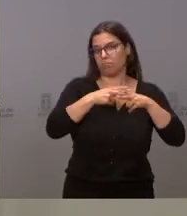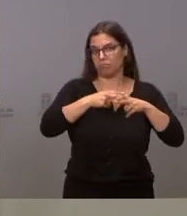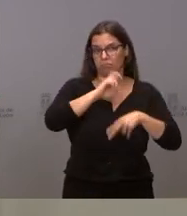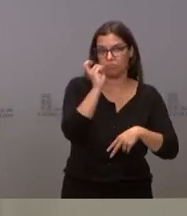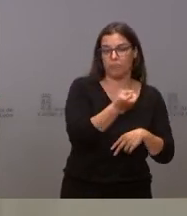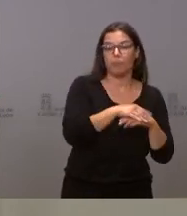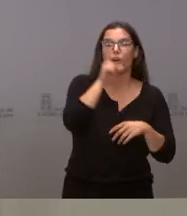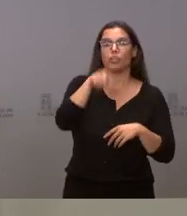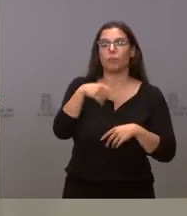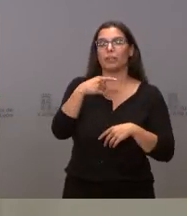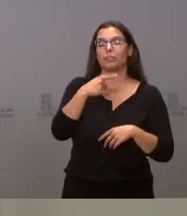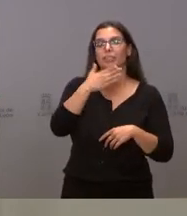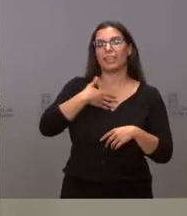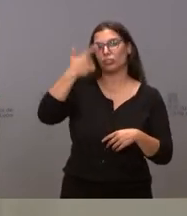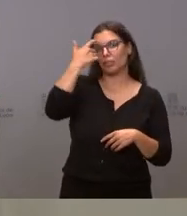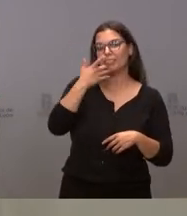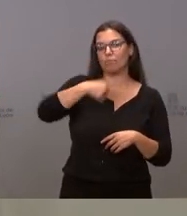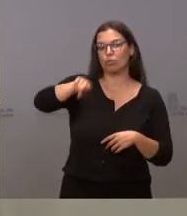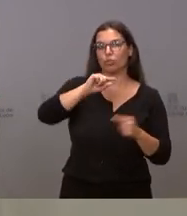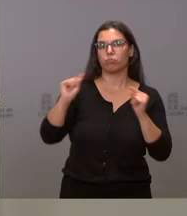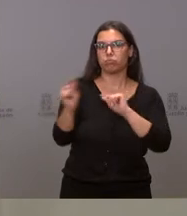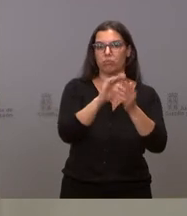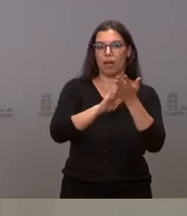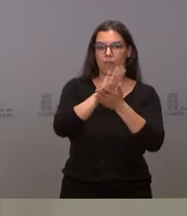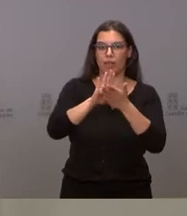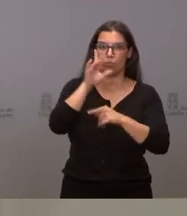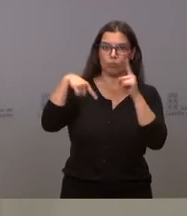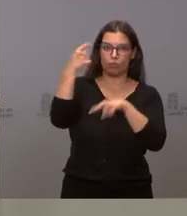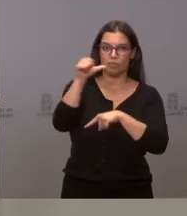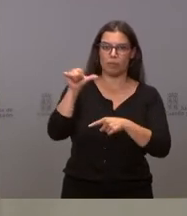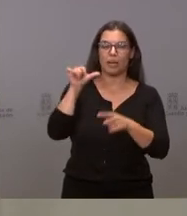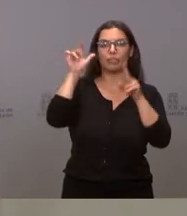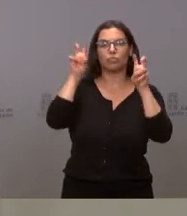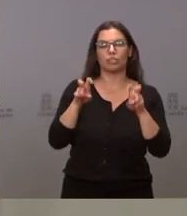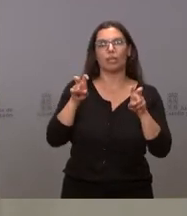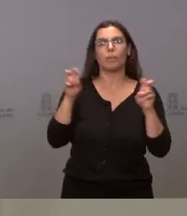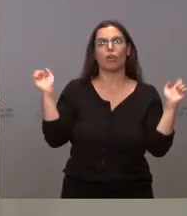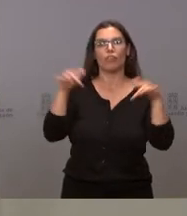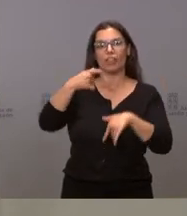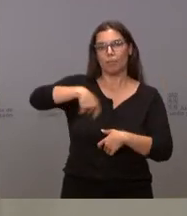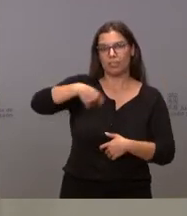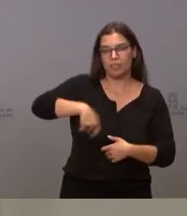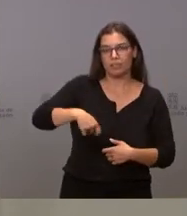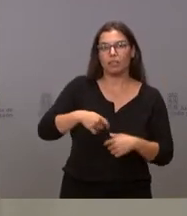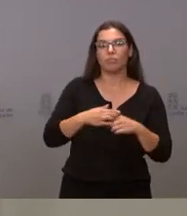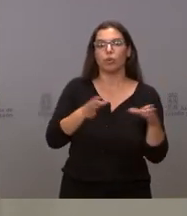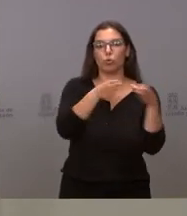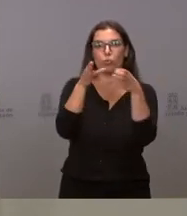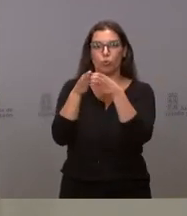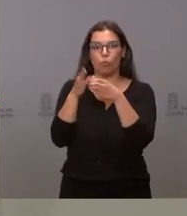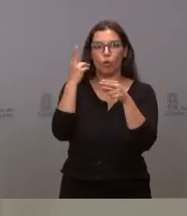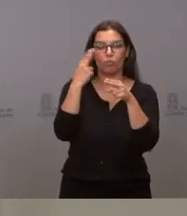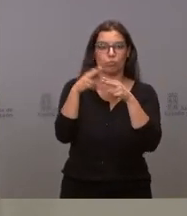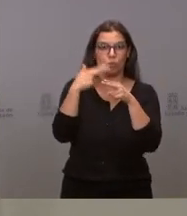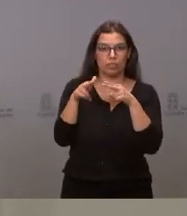saber si en el Consejo de Gobierno se ha abordado la conferencia de presidentes de la próxima semana. ¿Cuándo va haber esas reuniones con los grupos parlamentarios,